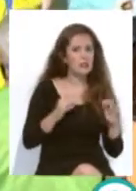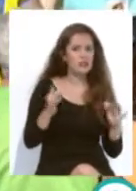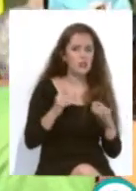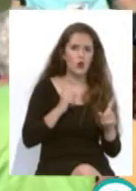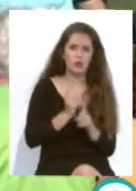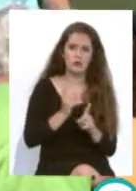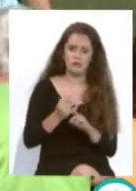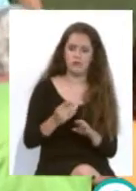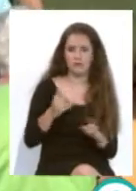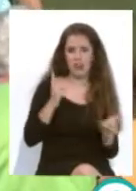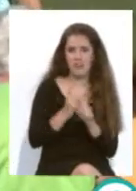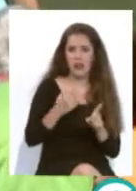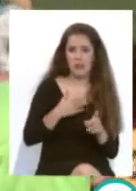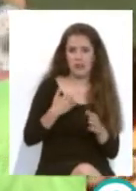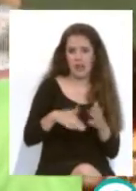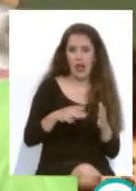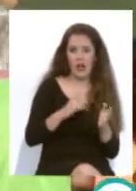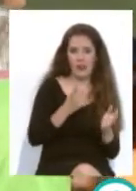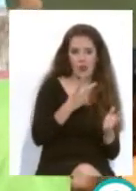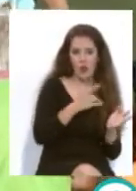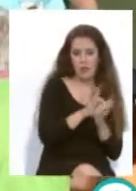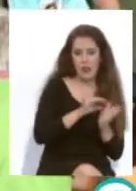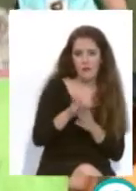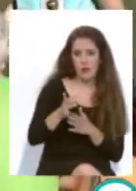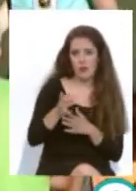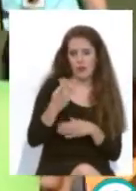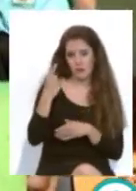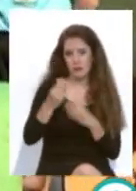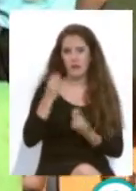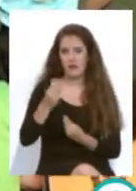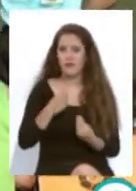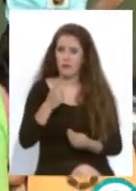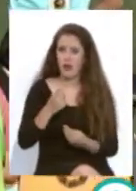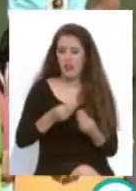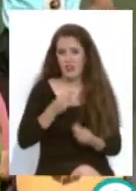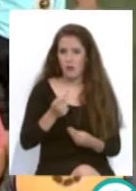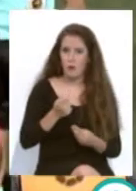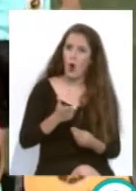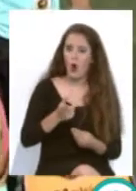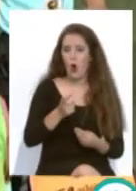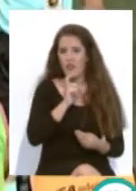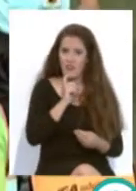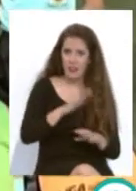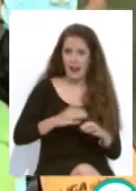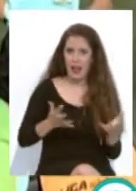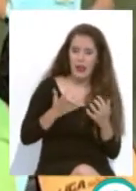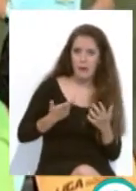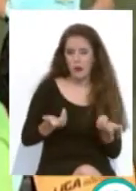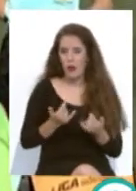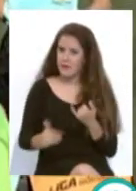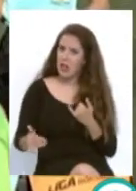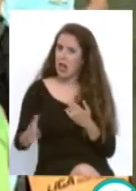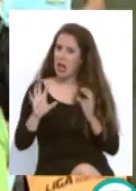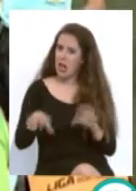rival que había pasado ya dos eliminatorios, pues te hacía pensar que iba a ser un duro hueso de roer, pero yo creo que el Cádiz B hizo de